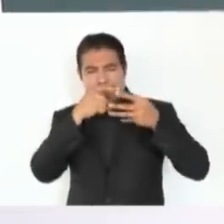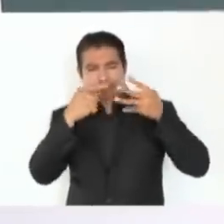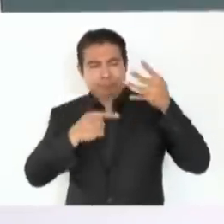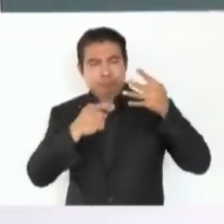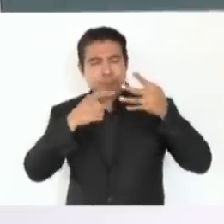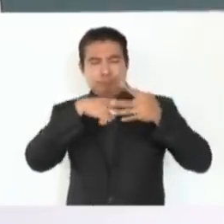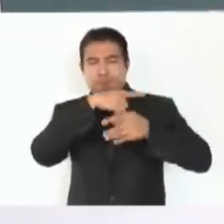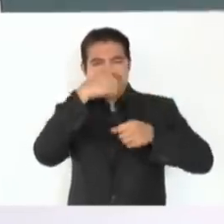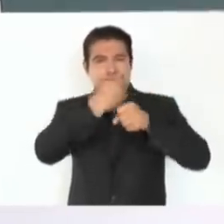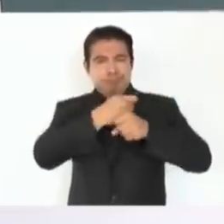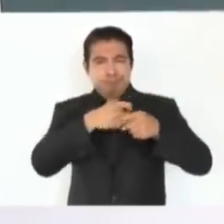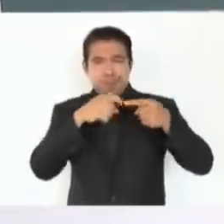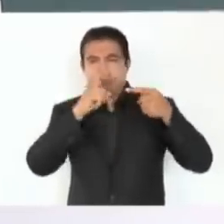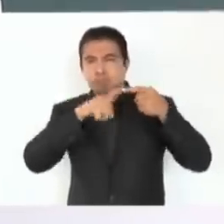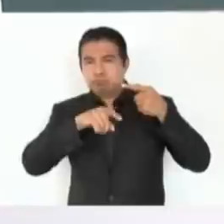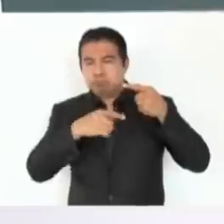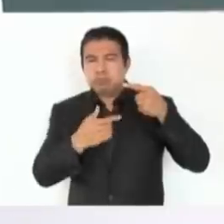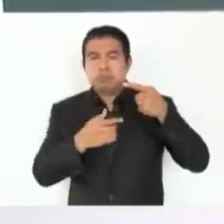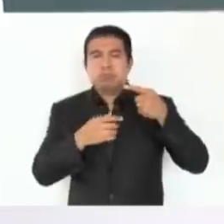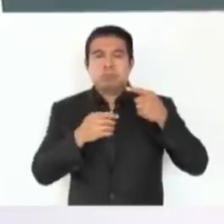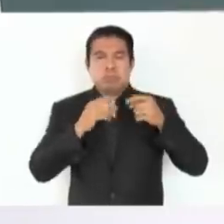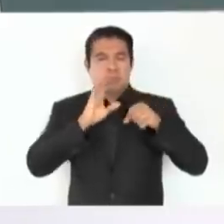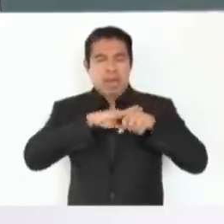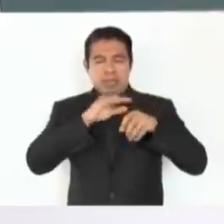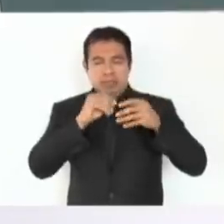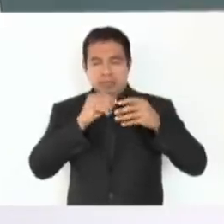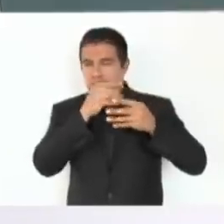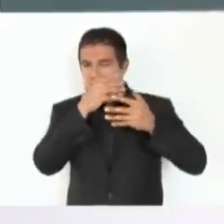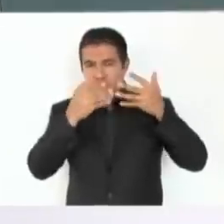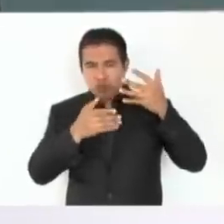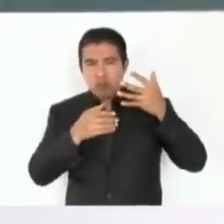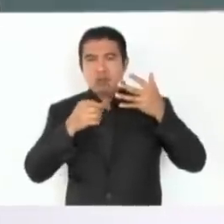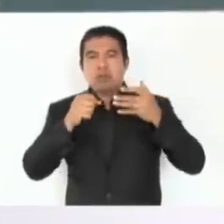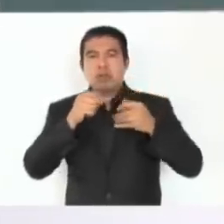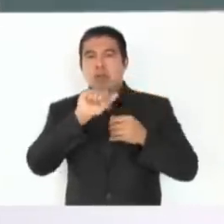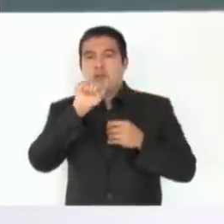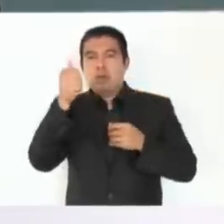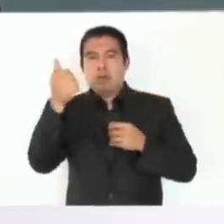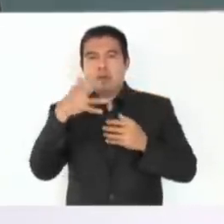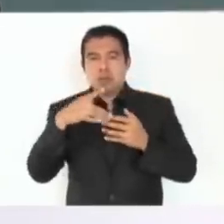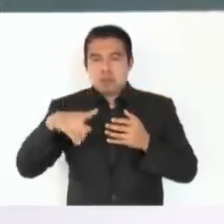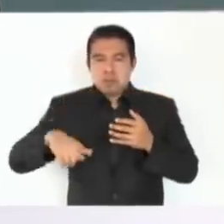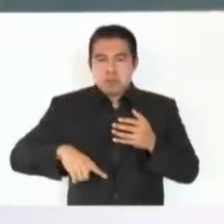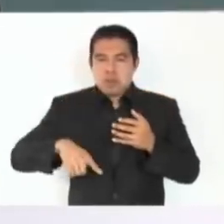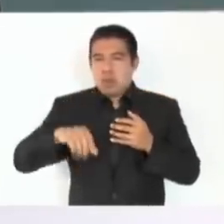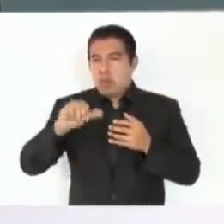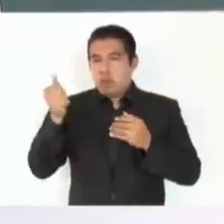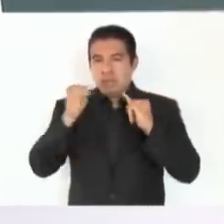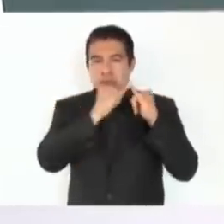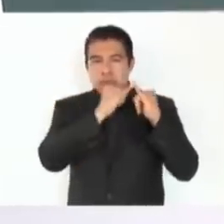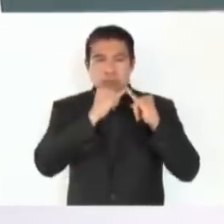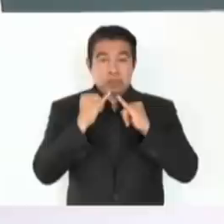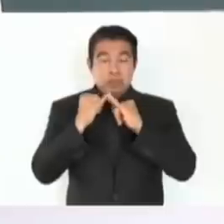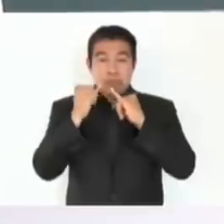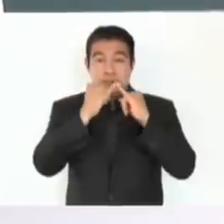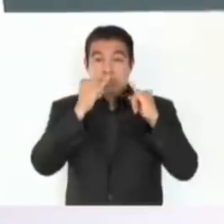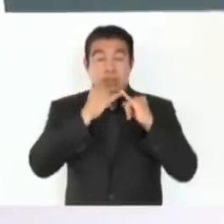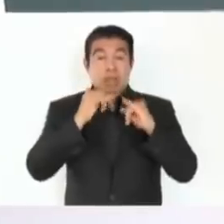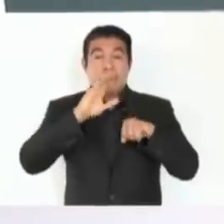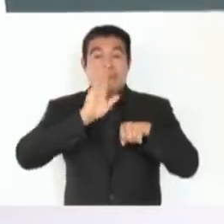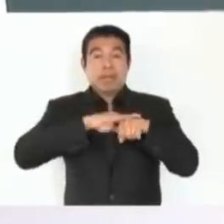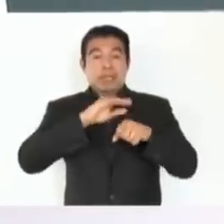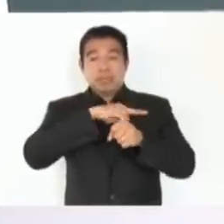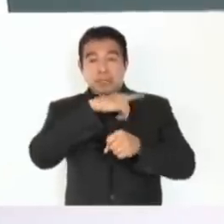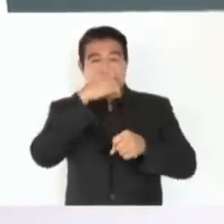instituciones, no sólo de instituciones gubernamentales, aparecen arriba